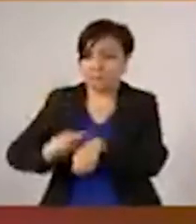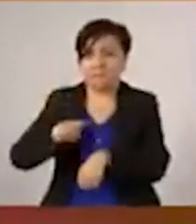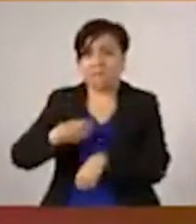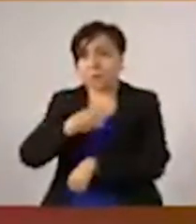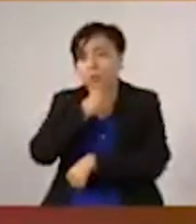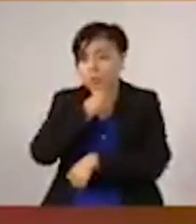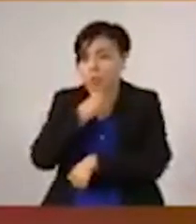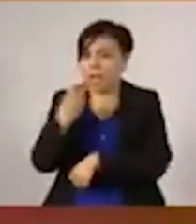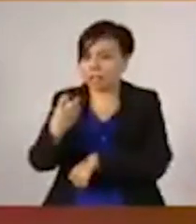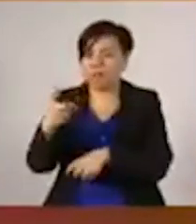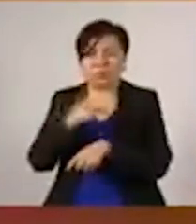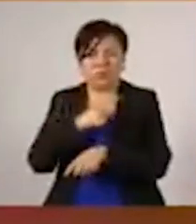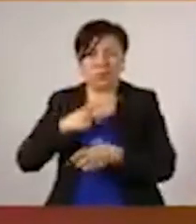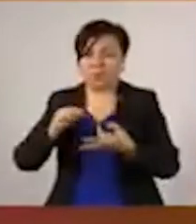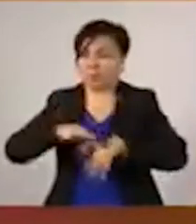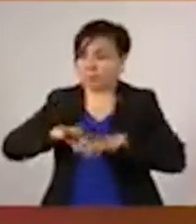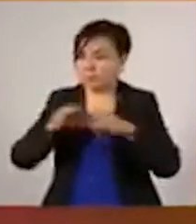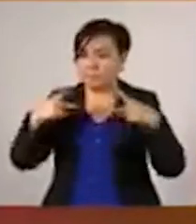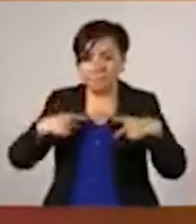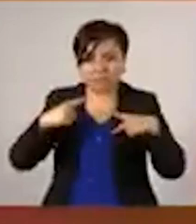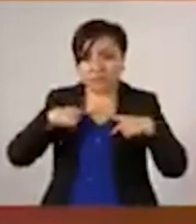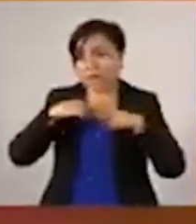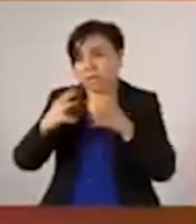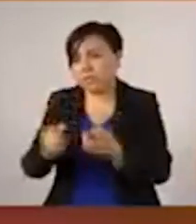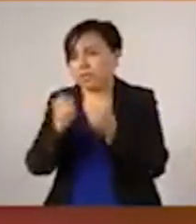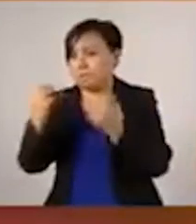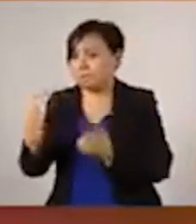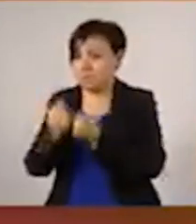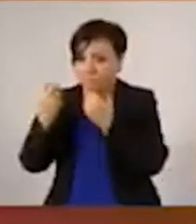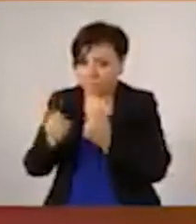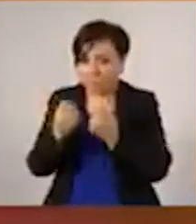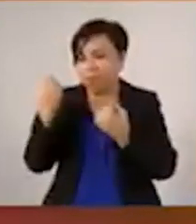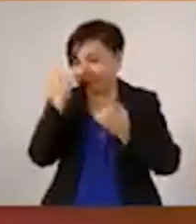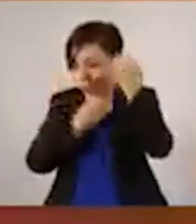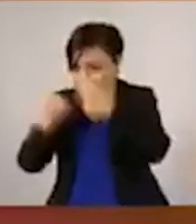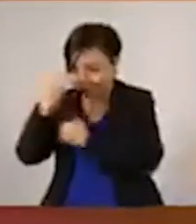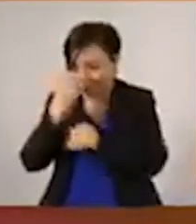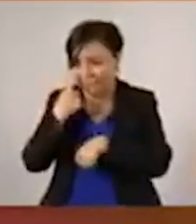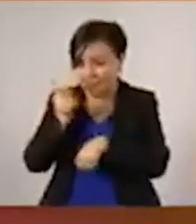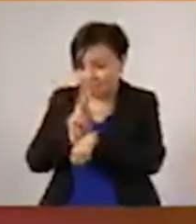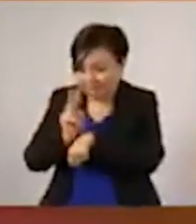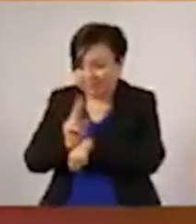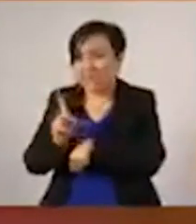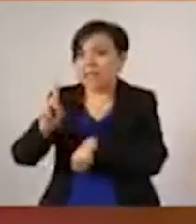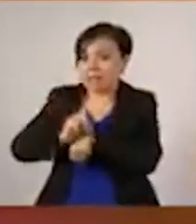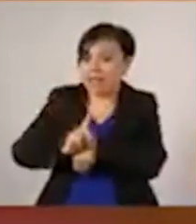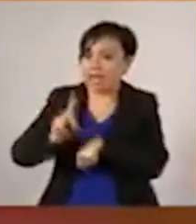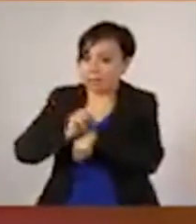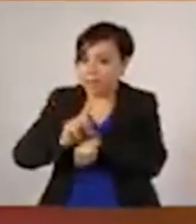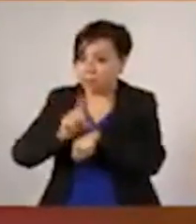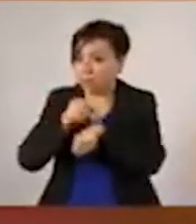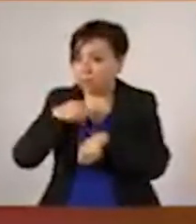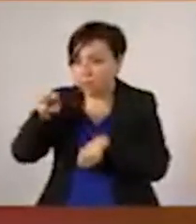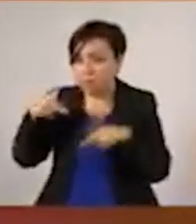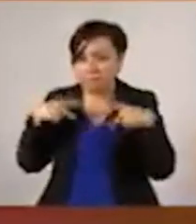en salvar vidas mediante el monitoreo diario a través de la red de infección respiratoria aguda grave.